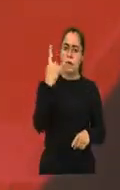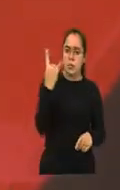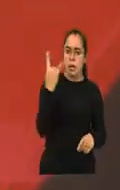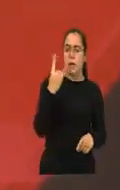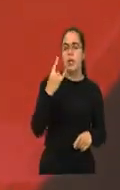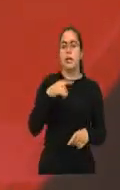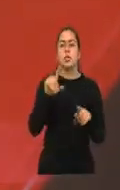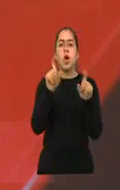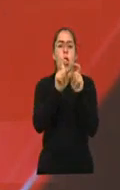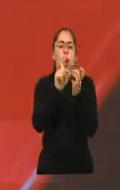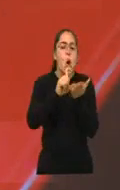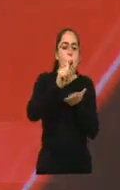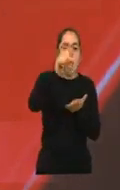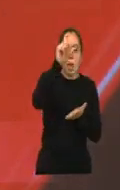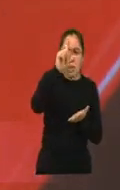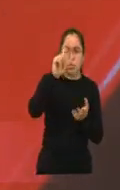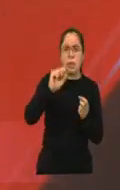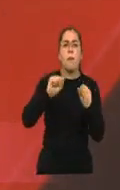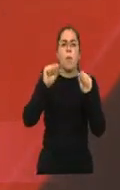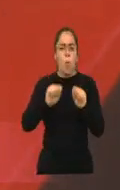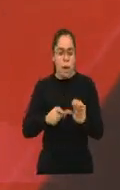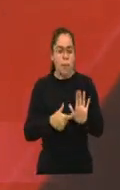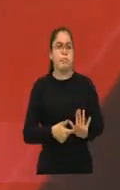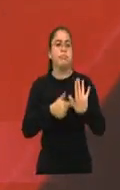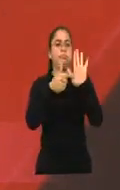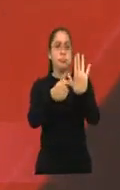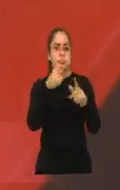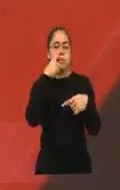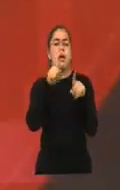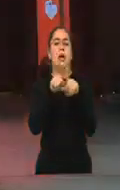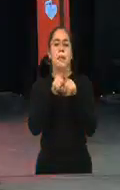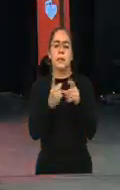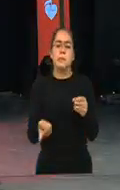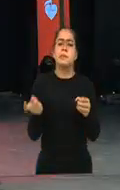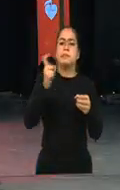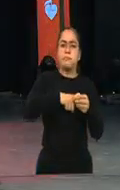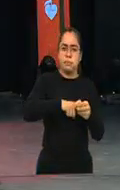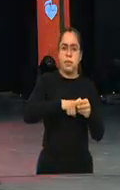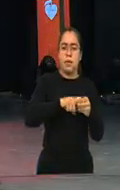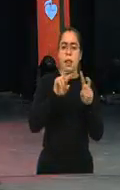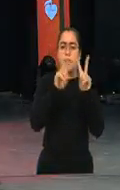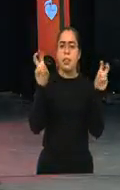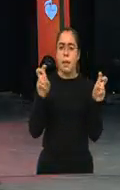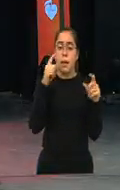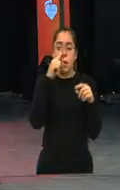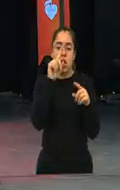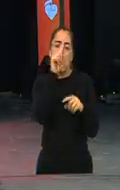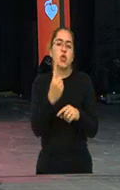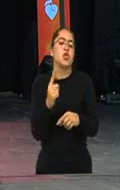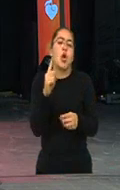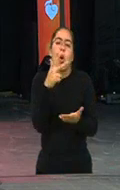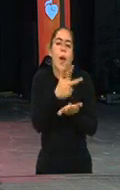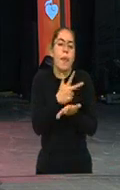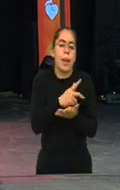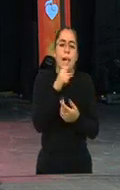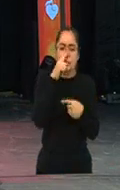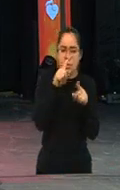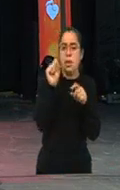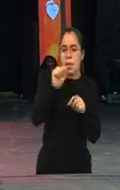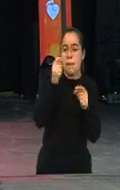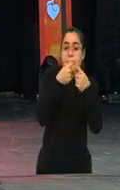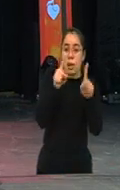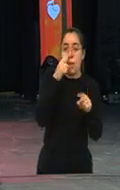dar la oportunidad a que demuestren que pueden sumar tanto a Guatemala y por qué no a nivel internacional, porque nos están viendo a través de las redes sociales muchísimos otros países.